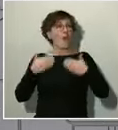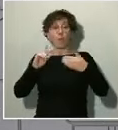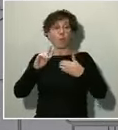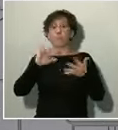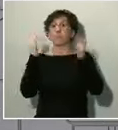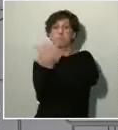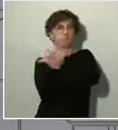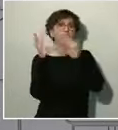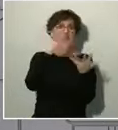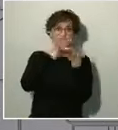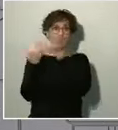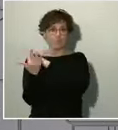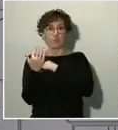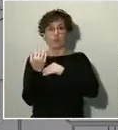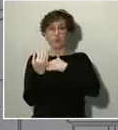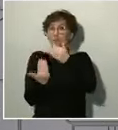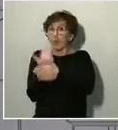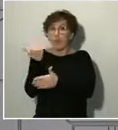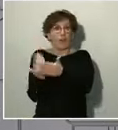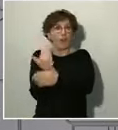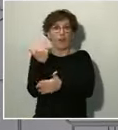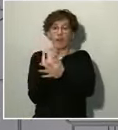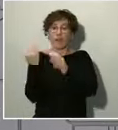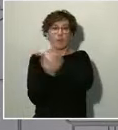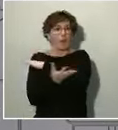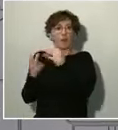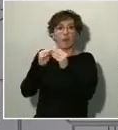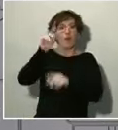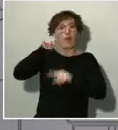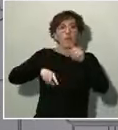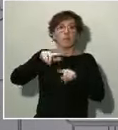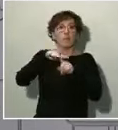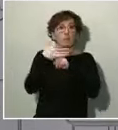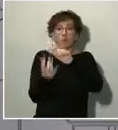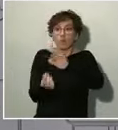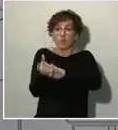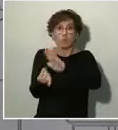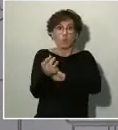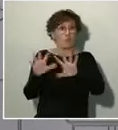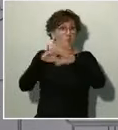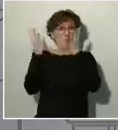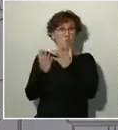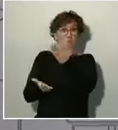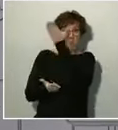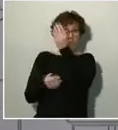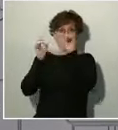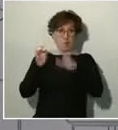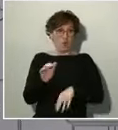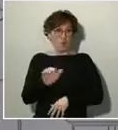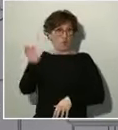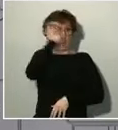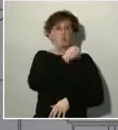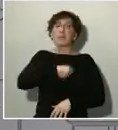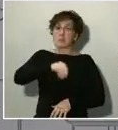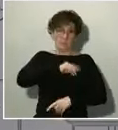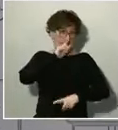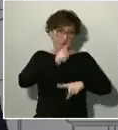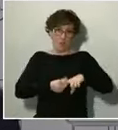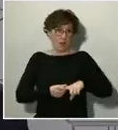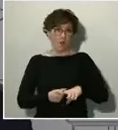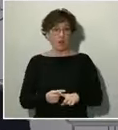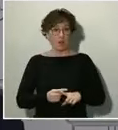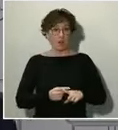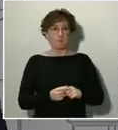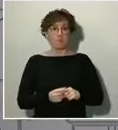cada día a las circunstancias que vamos observando. Lo está haciendo el mundo, lo está haciendo Europa, lo está haciendo España. En consecuencia, les informo que